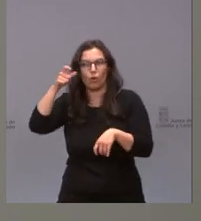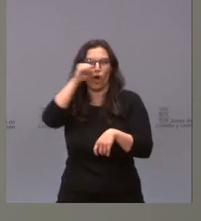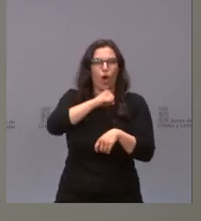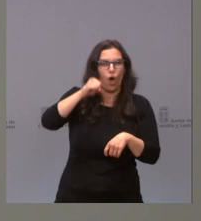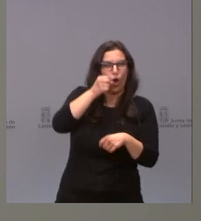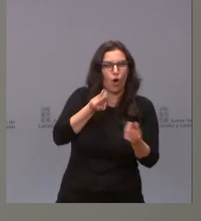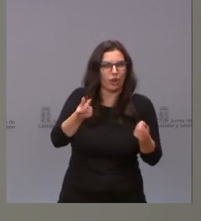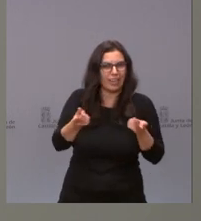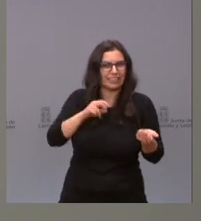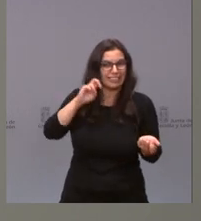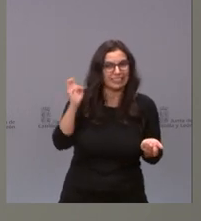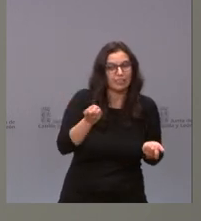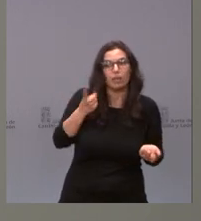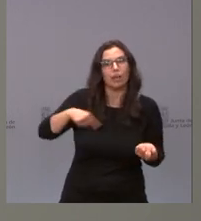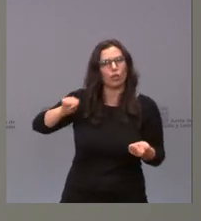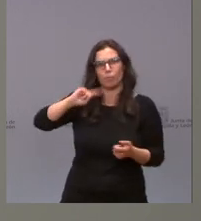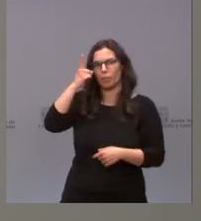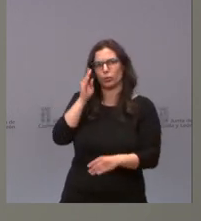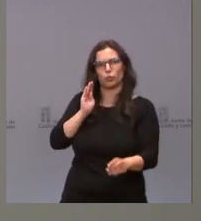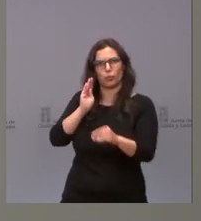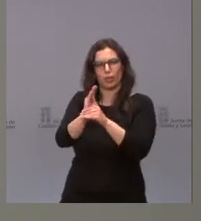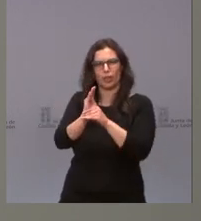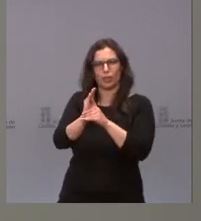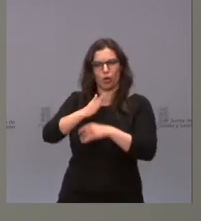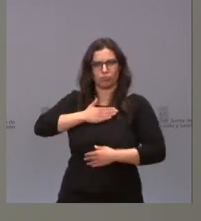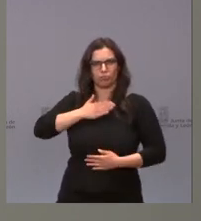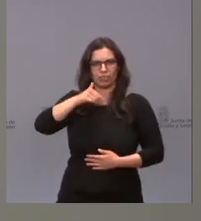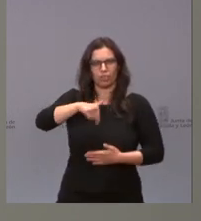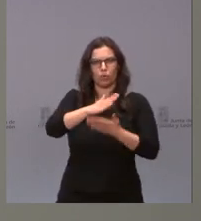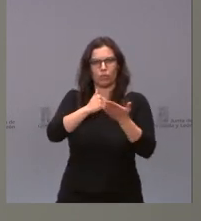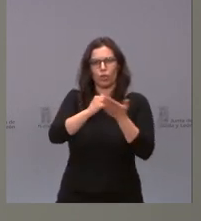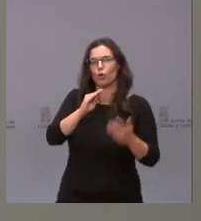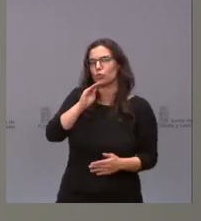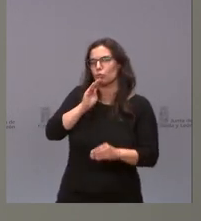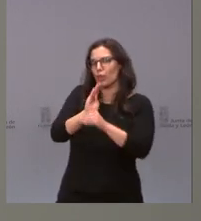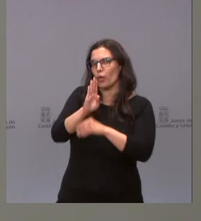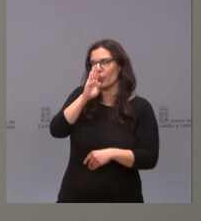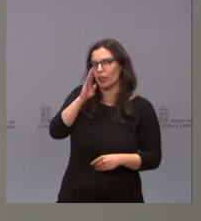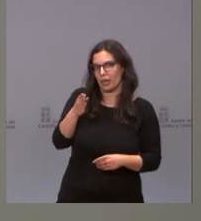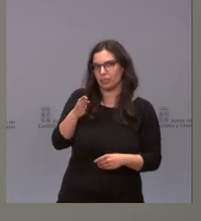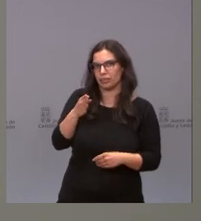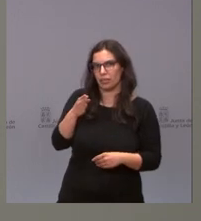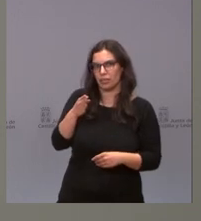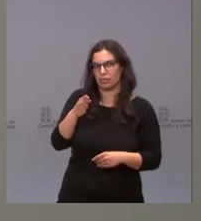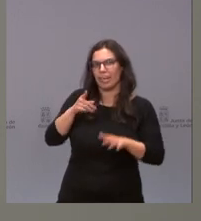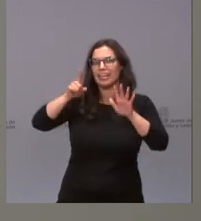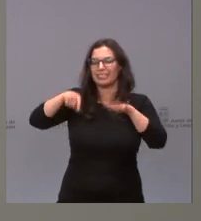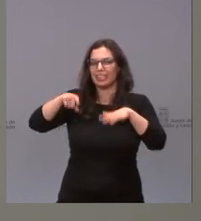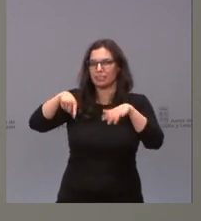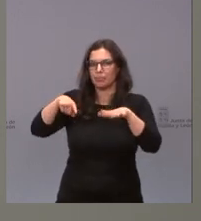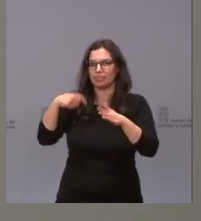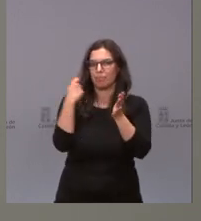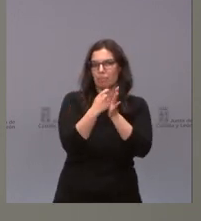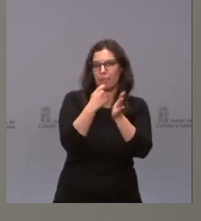son los primeros que han recibido subvención de una comunidad autónoma una subvención directa con seis meses de cotización a